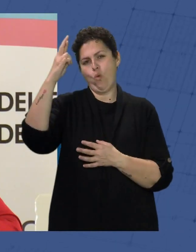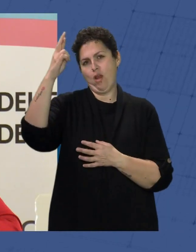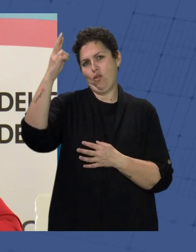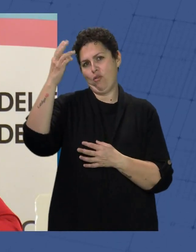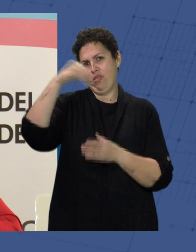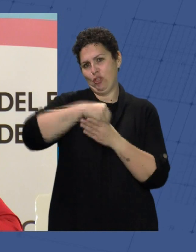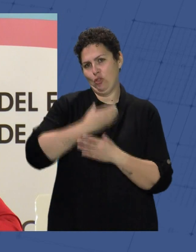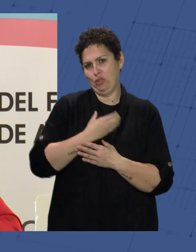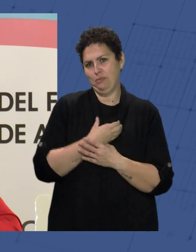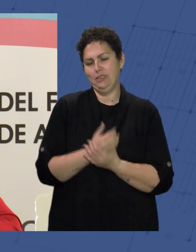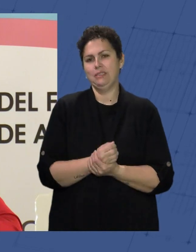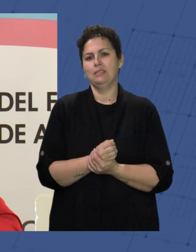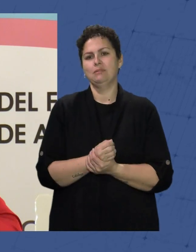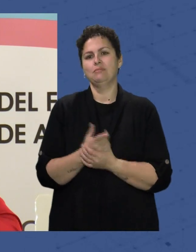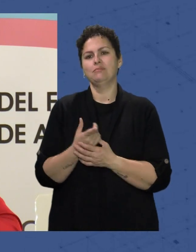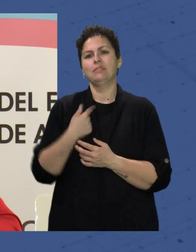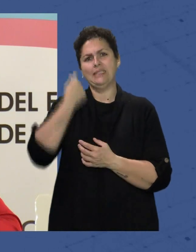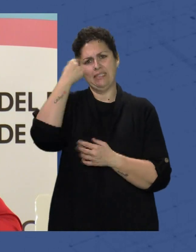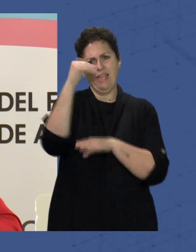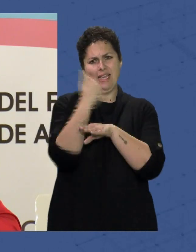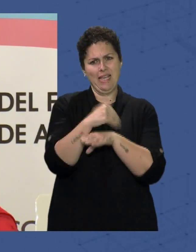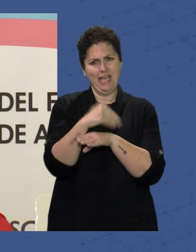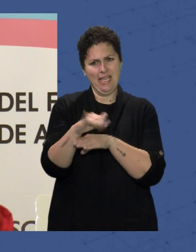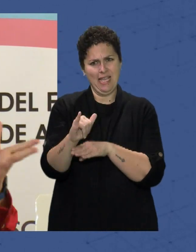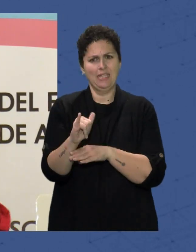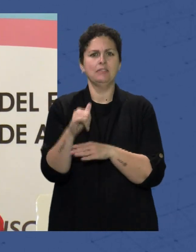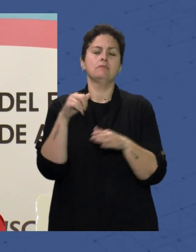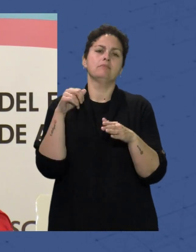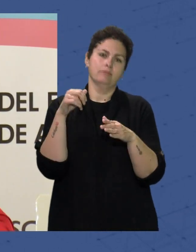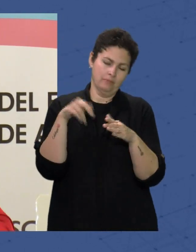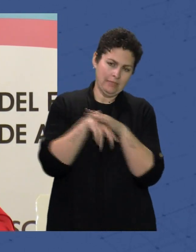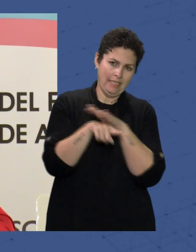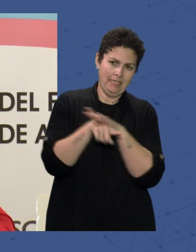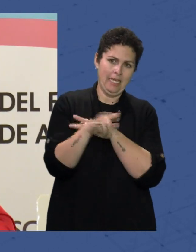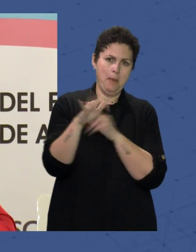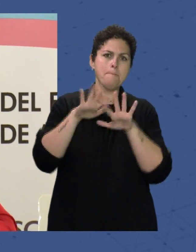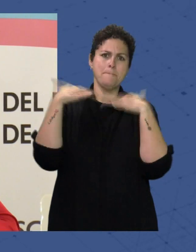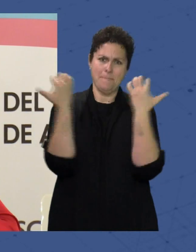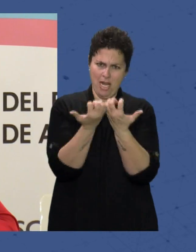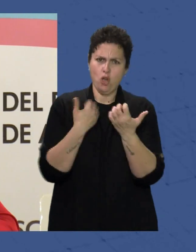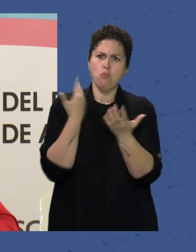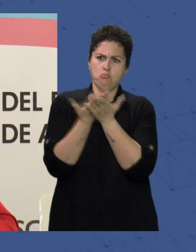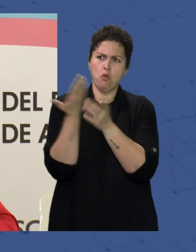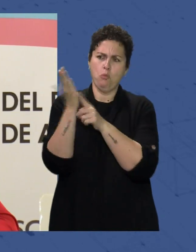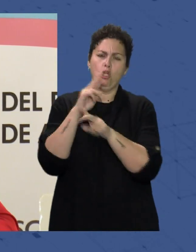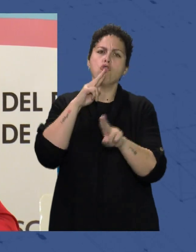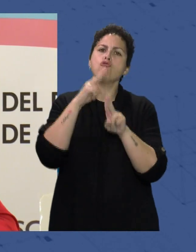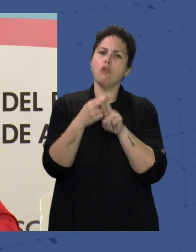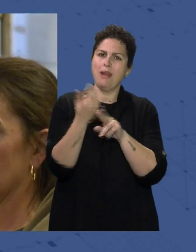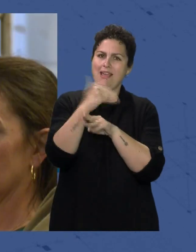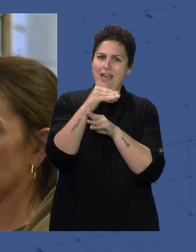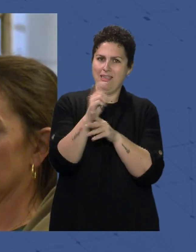recojo el guante De su calle Ya sabéis que tiene Un trámite administrativo Así que se propondrá Al pleno Y le buscaremos Una ubicación Que la familia Este